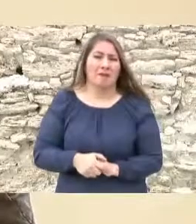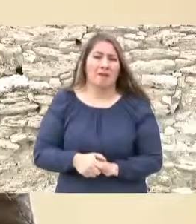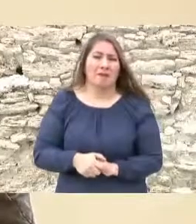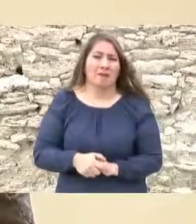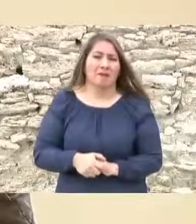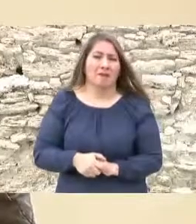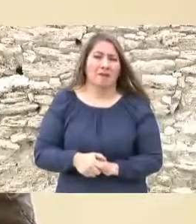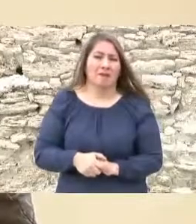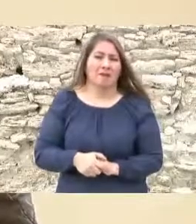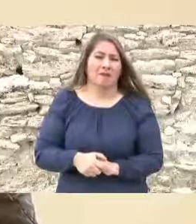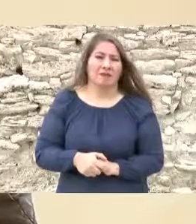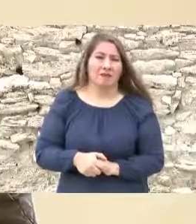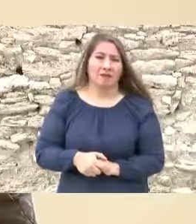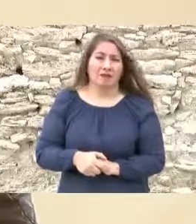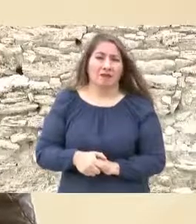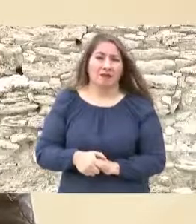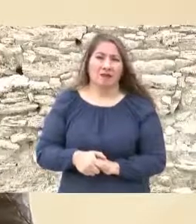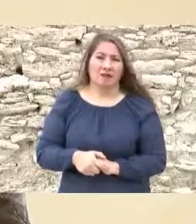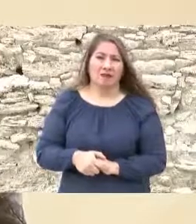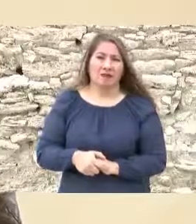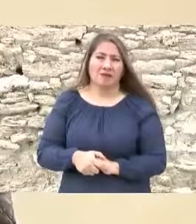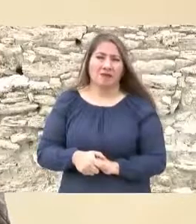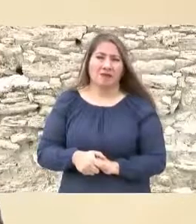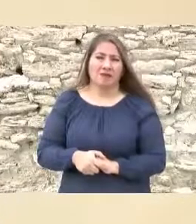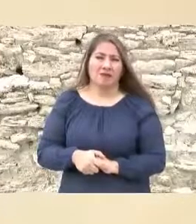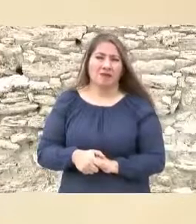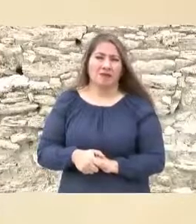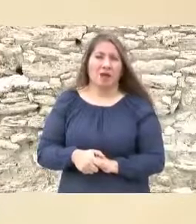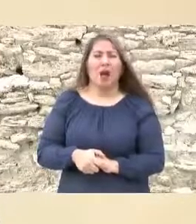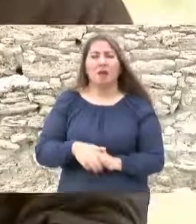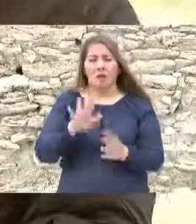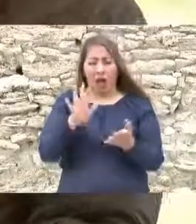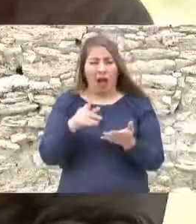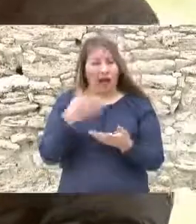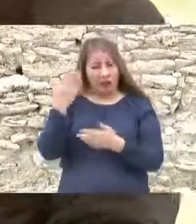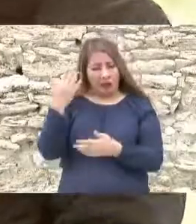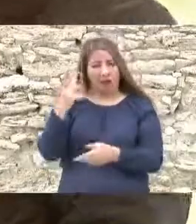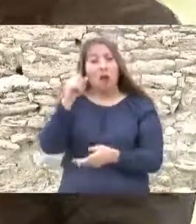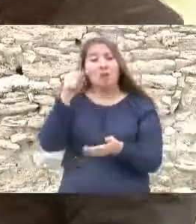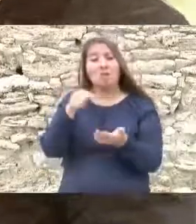cuando en 1920